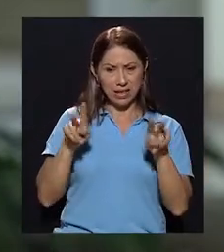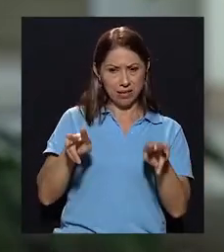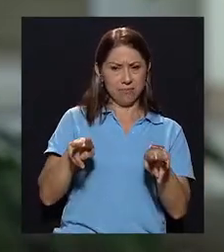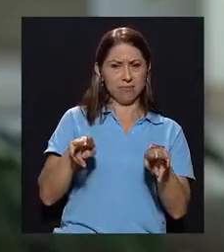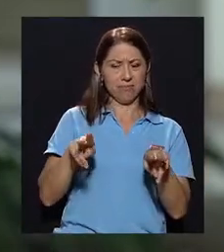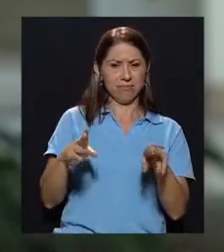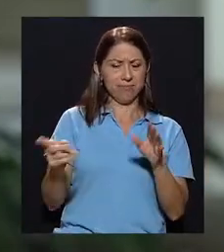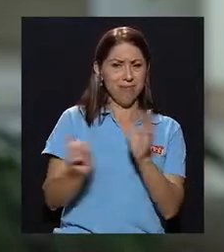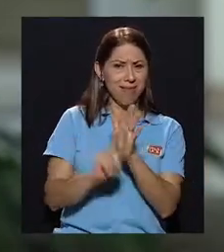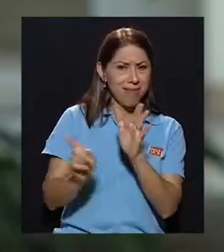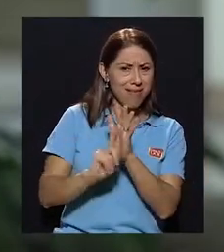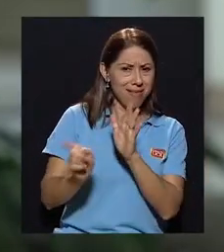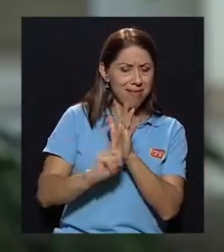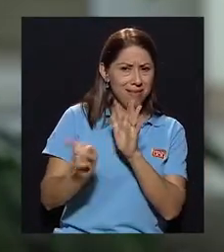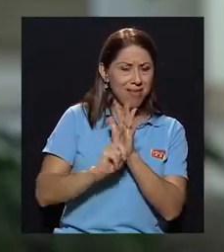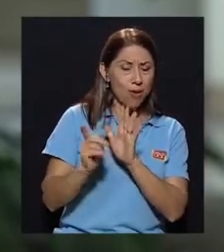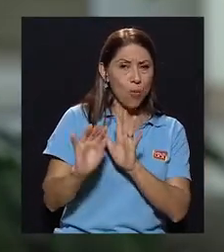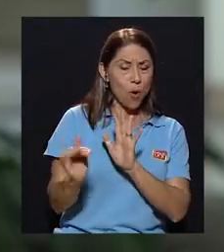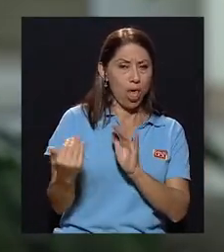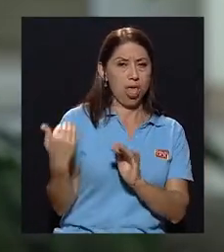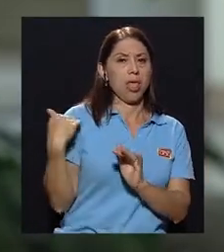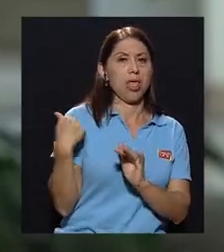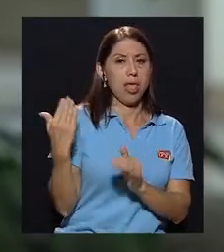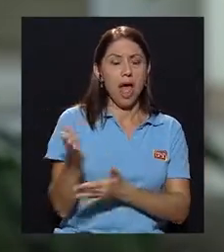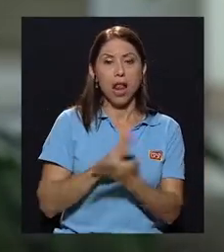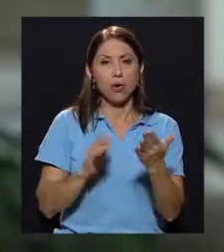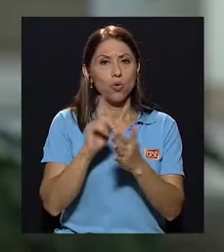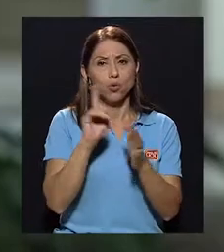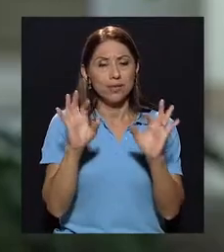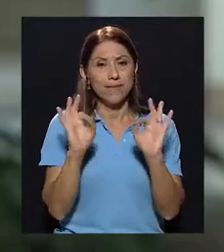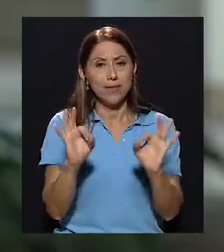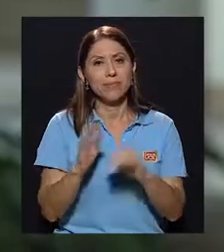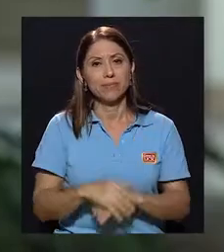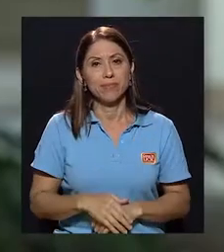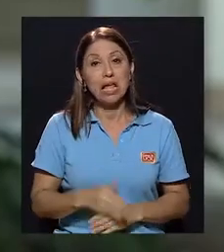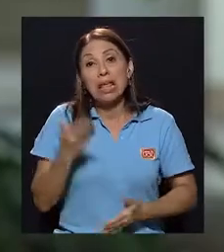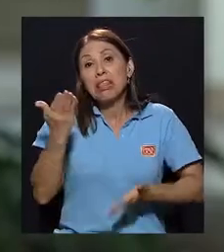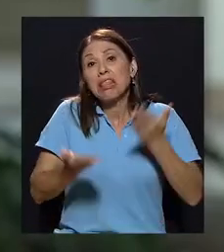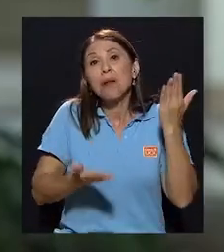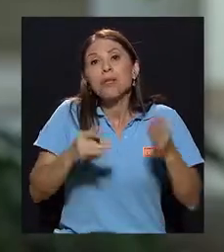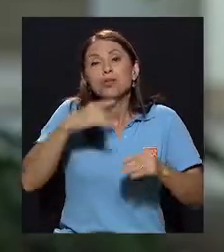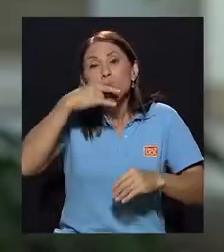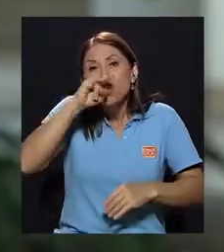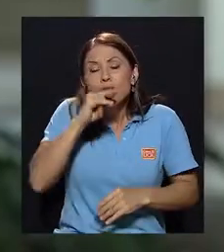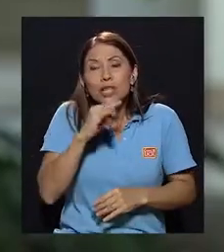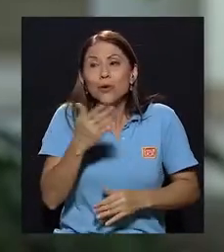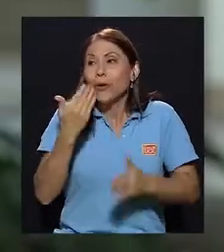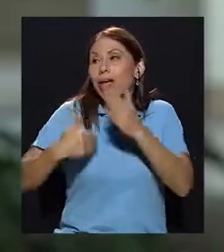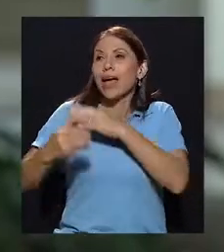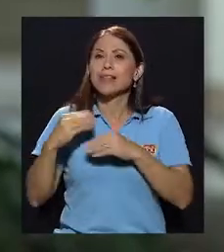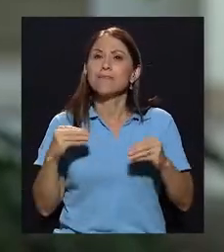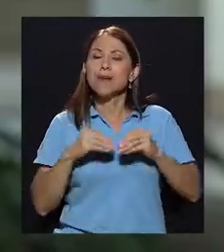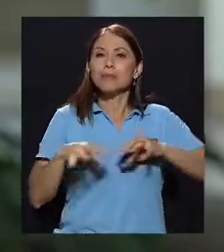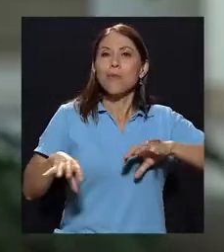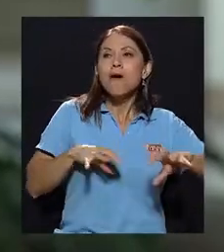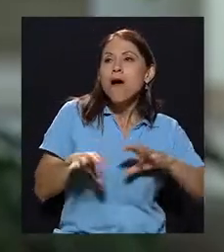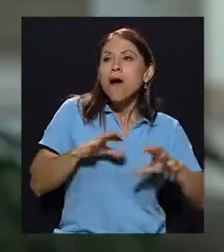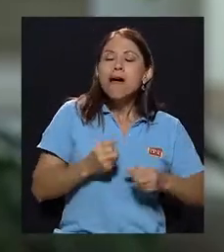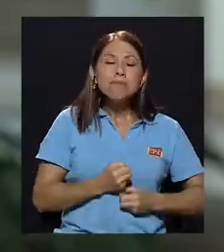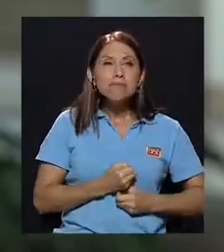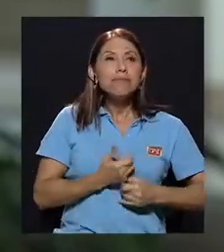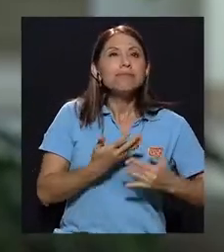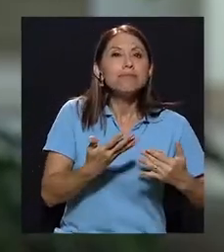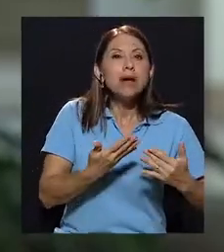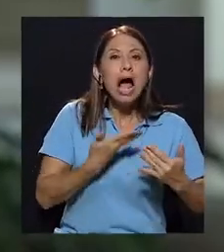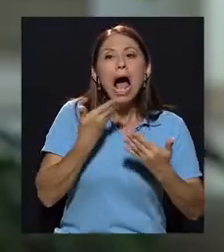de que algo no marcha bien. Sea que el niño que era extrovertido se inhibe o todo lo